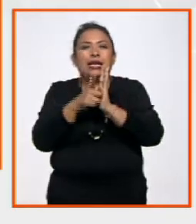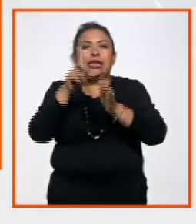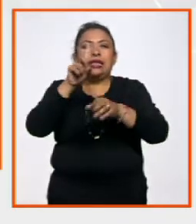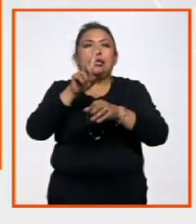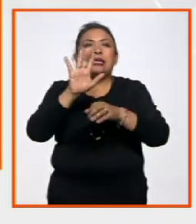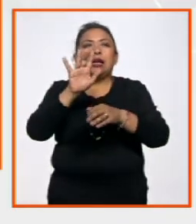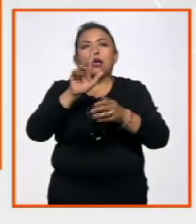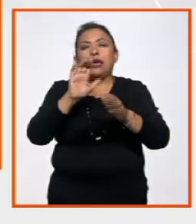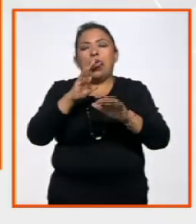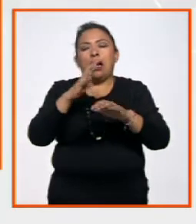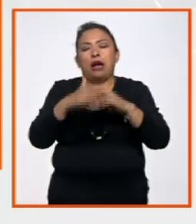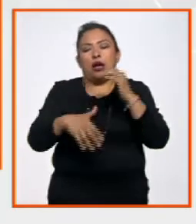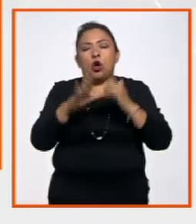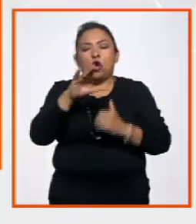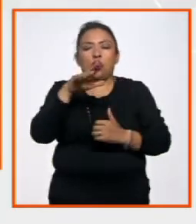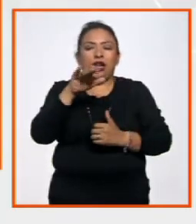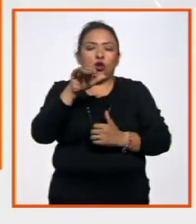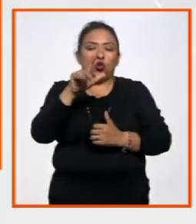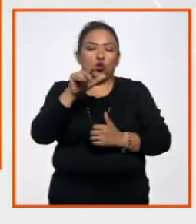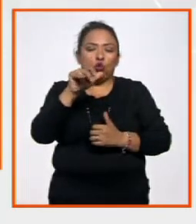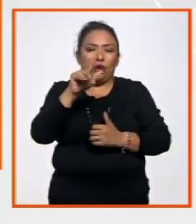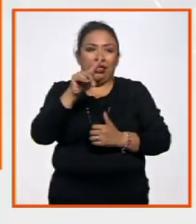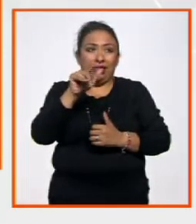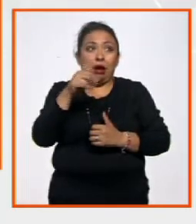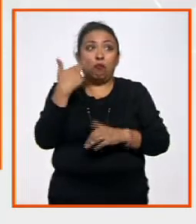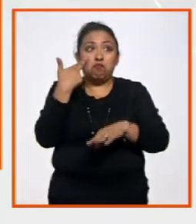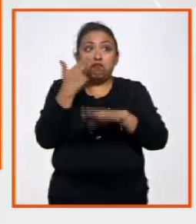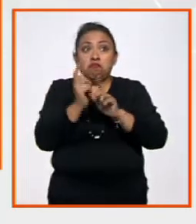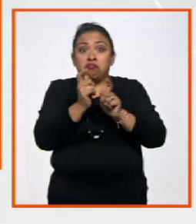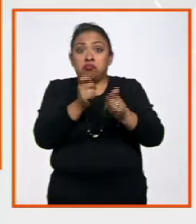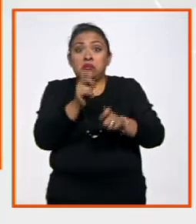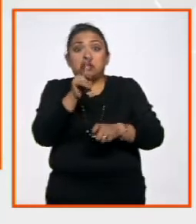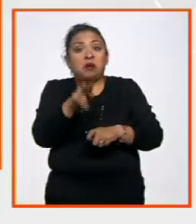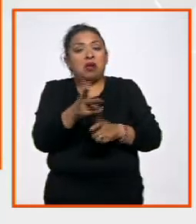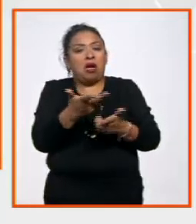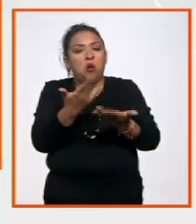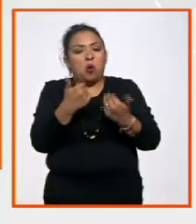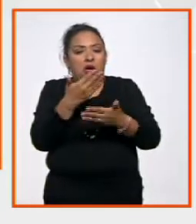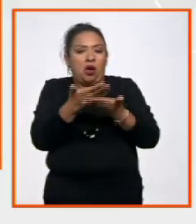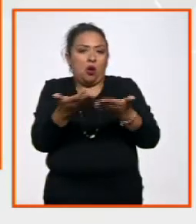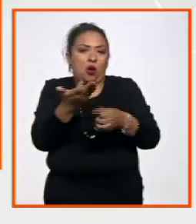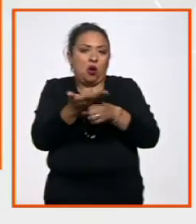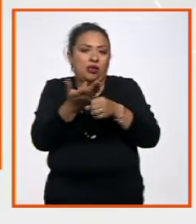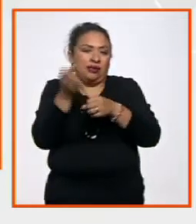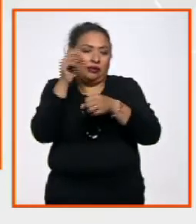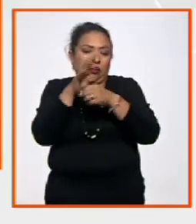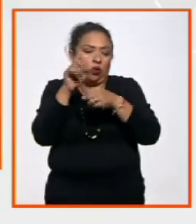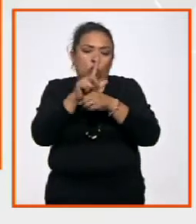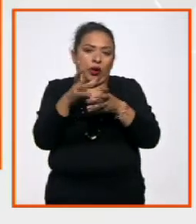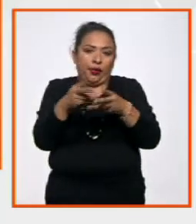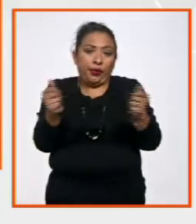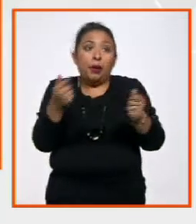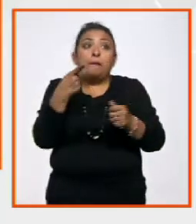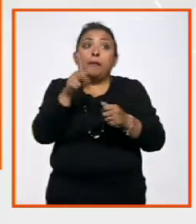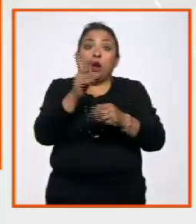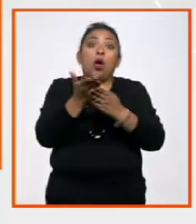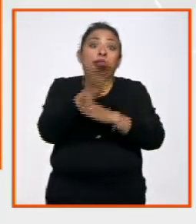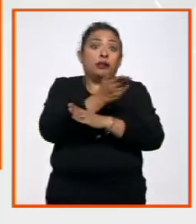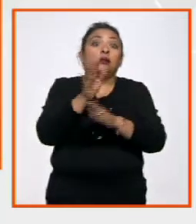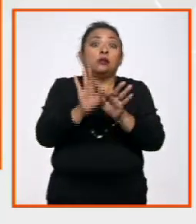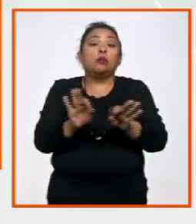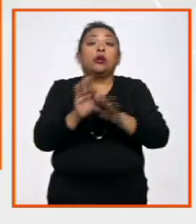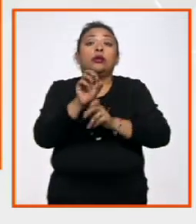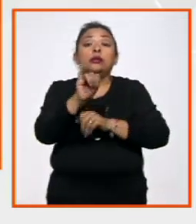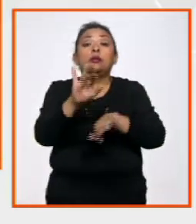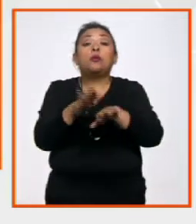desaparecido con la culta, un cargo que por lo demás ya no existe en la actual Secretaría de Cultura, pero que era muy importante porque